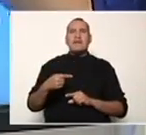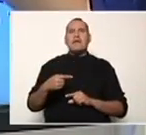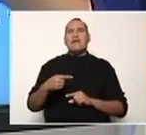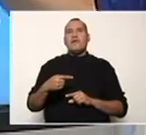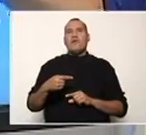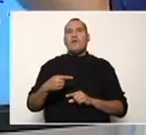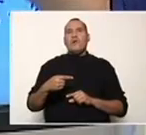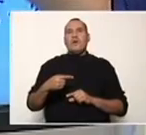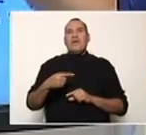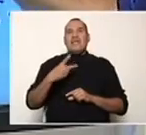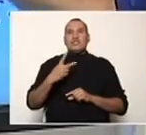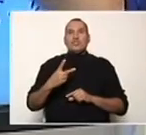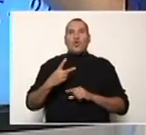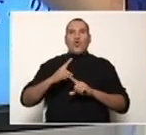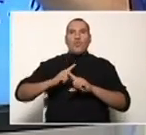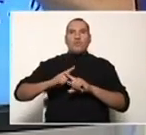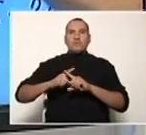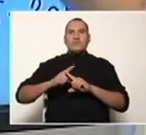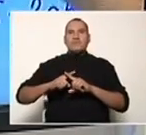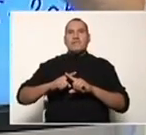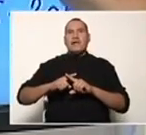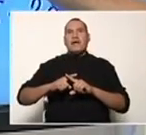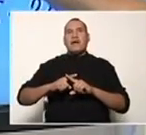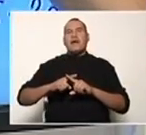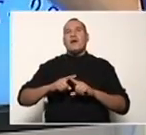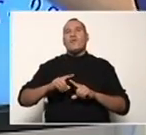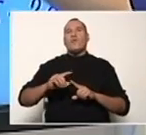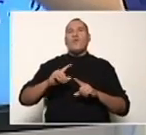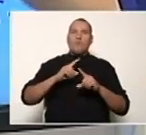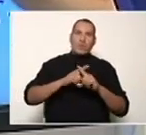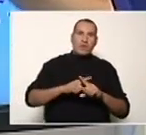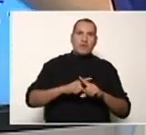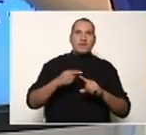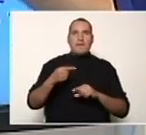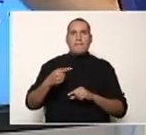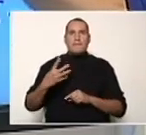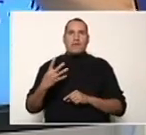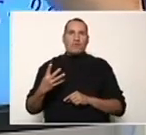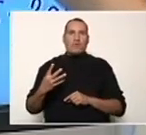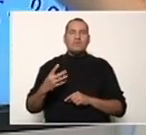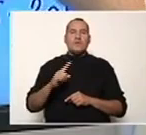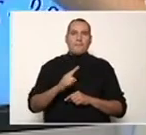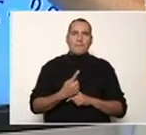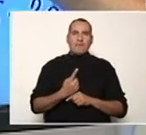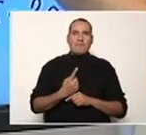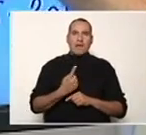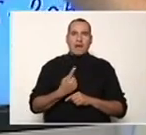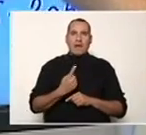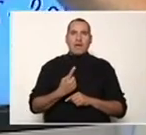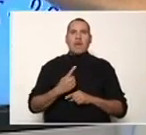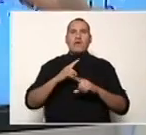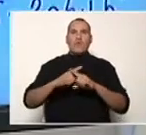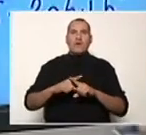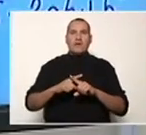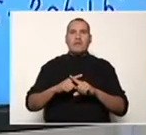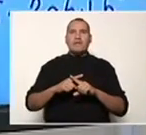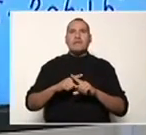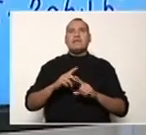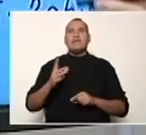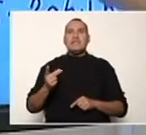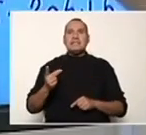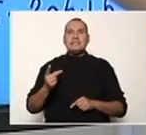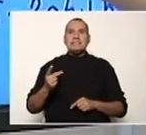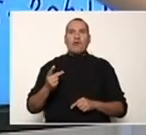producto del primero por el segundo. El primer término es x y el segundo término